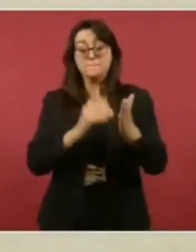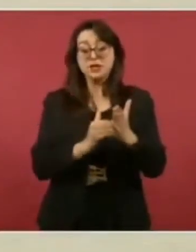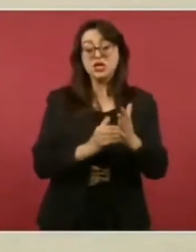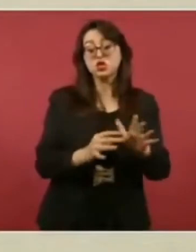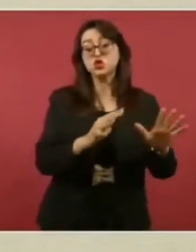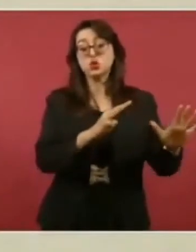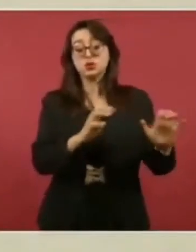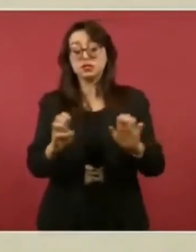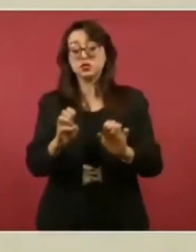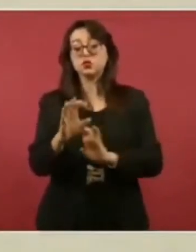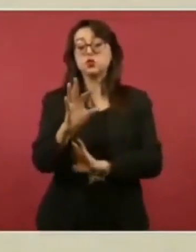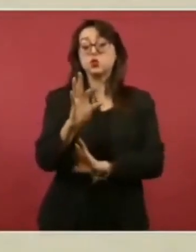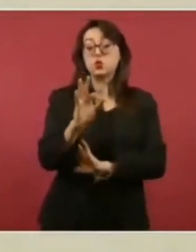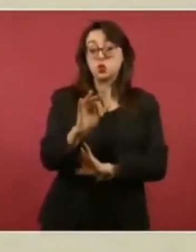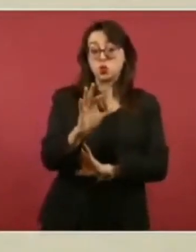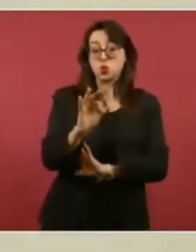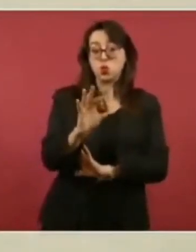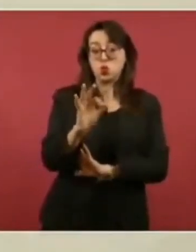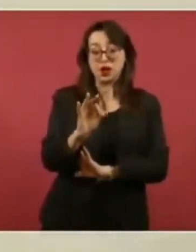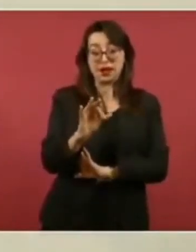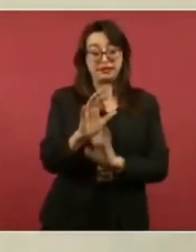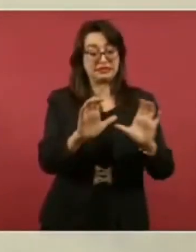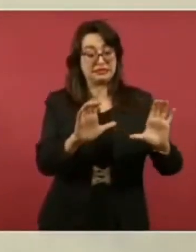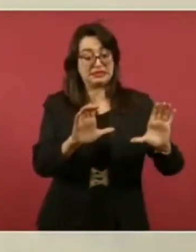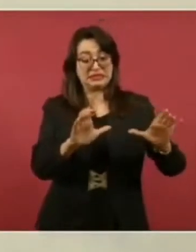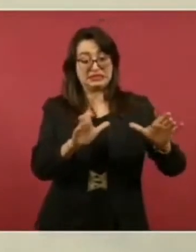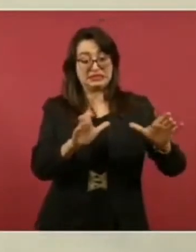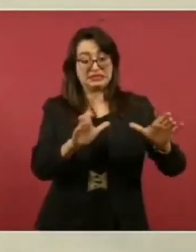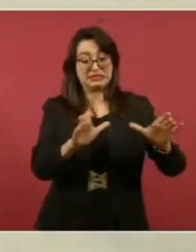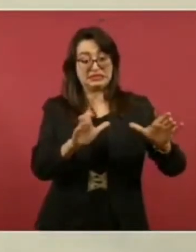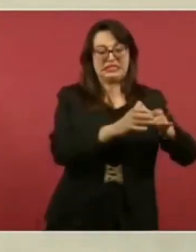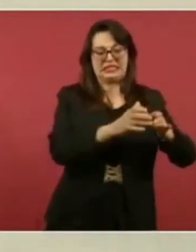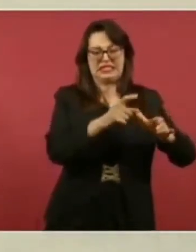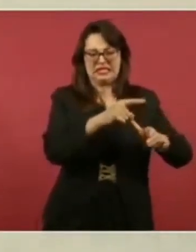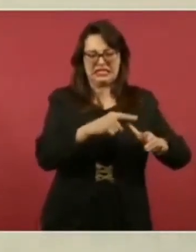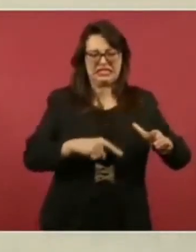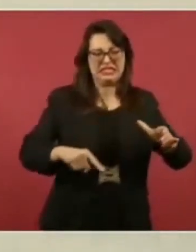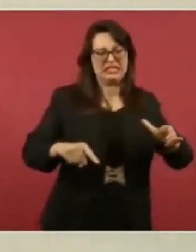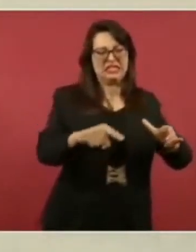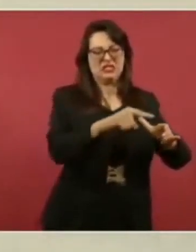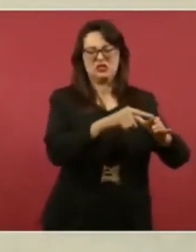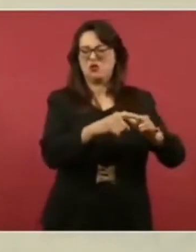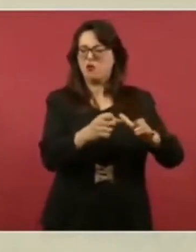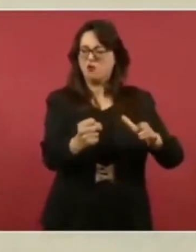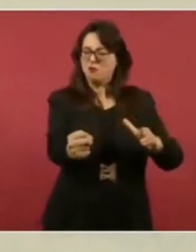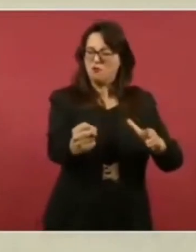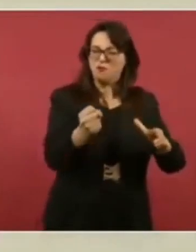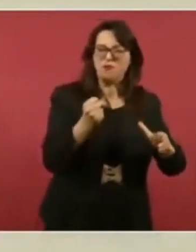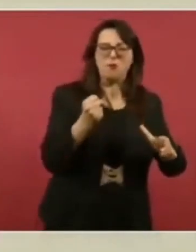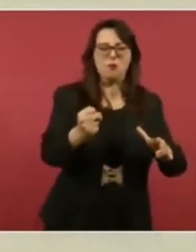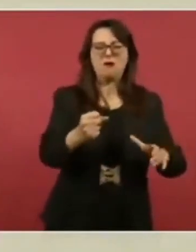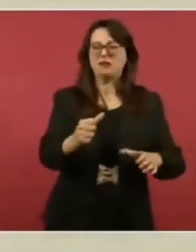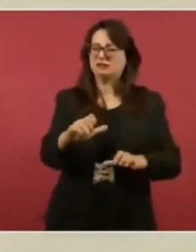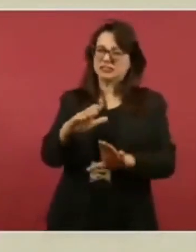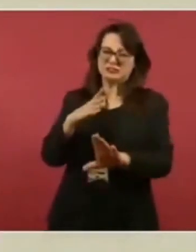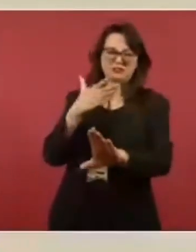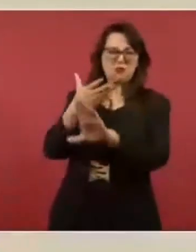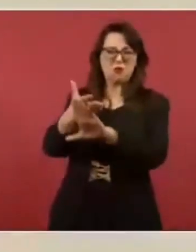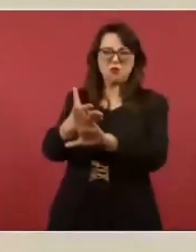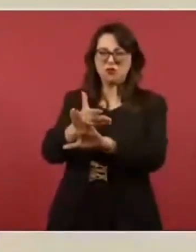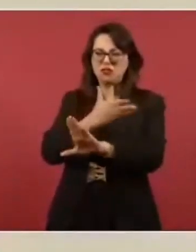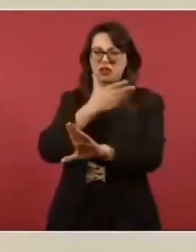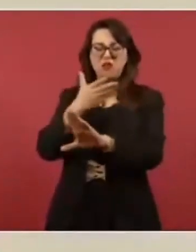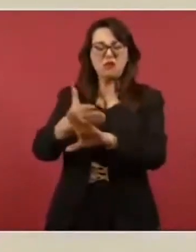esa reacción se manifestó con mucha fuerza en la